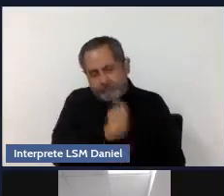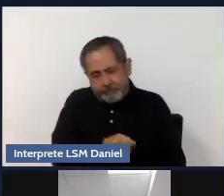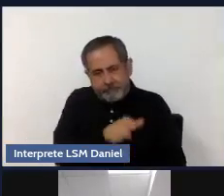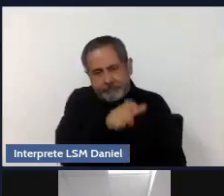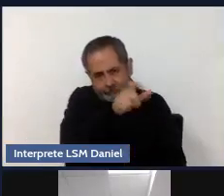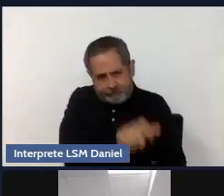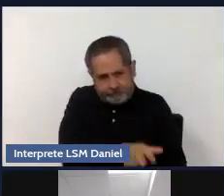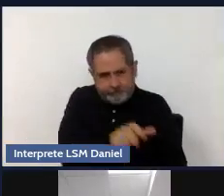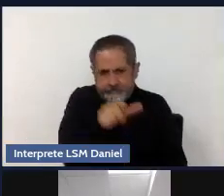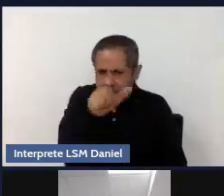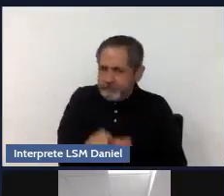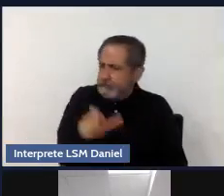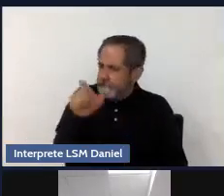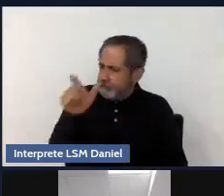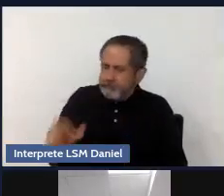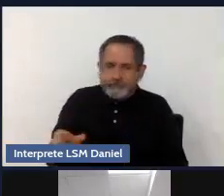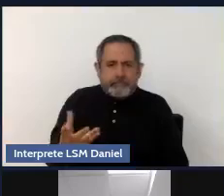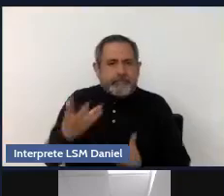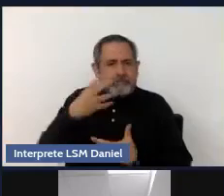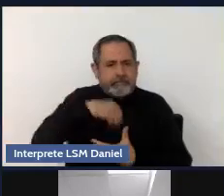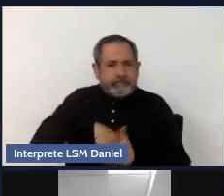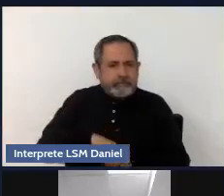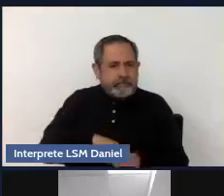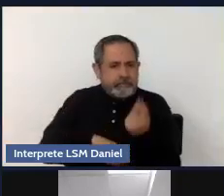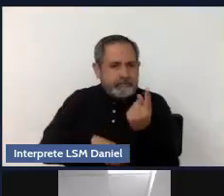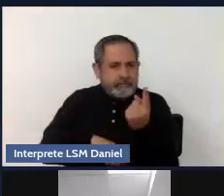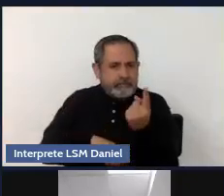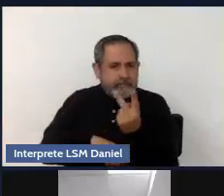por estos tres elementos.